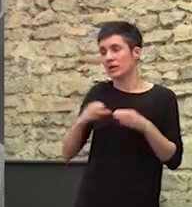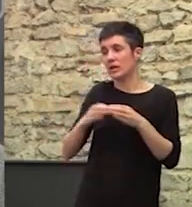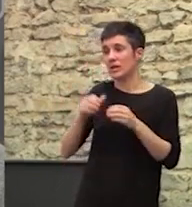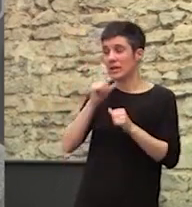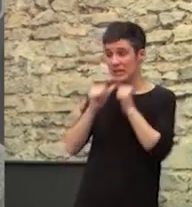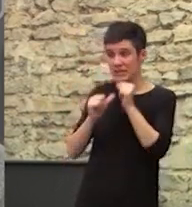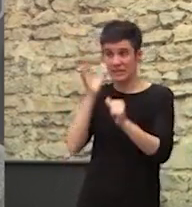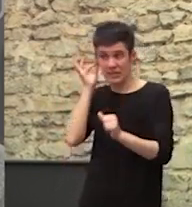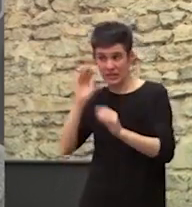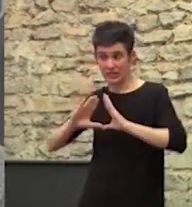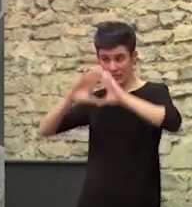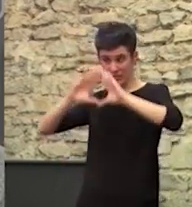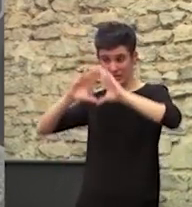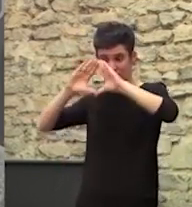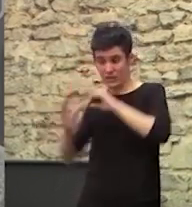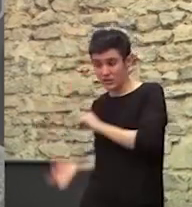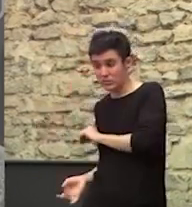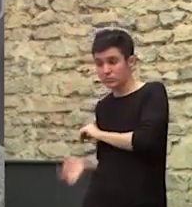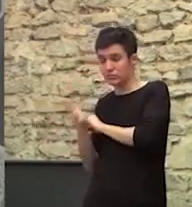Feministas Nace Porque